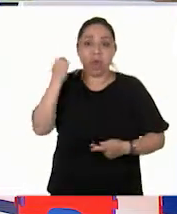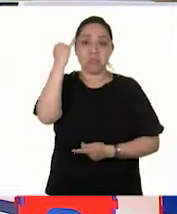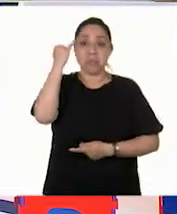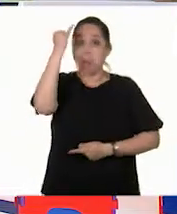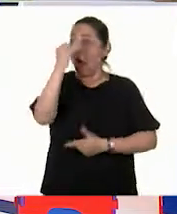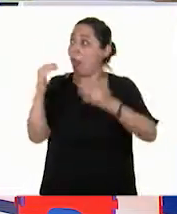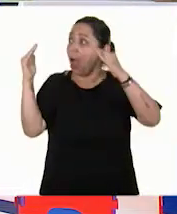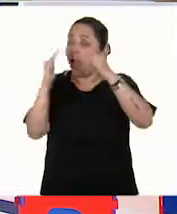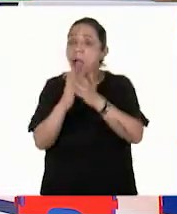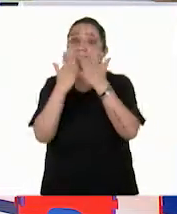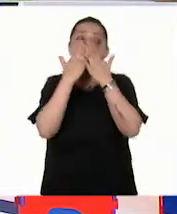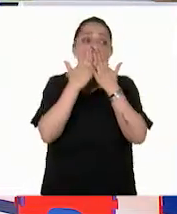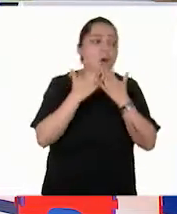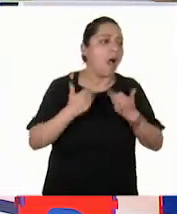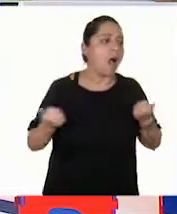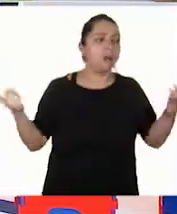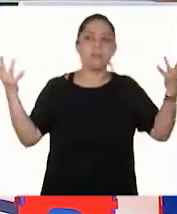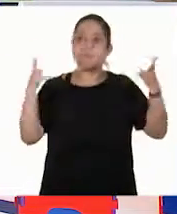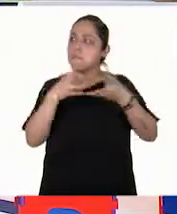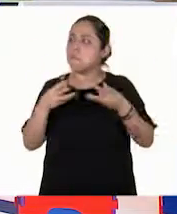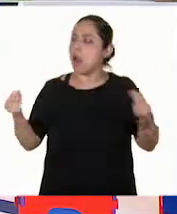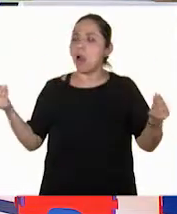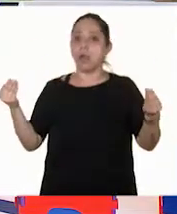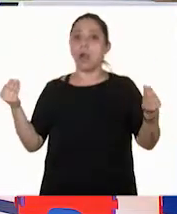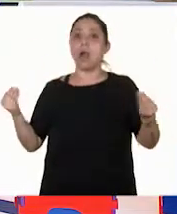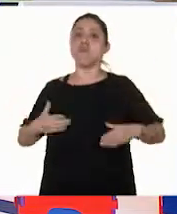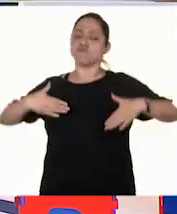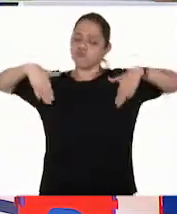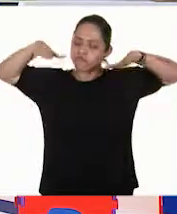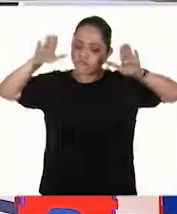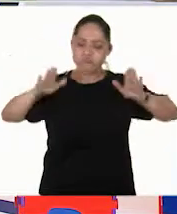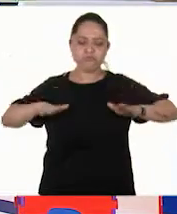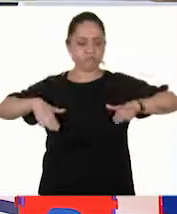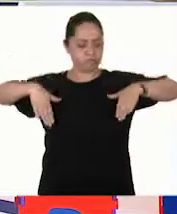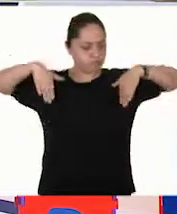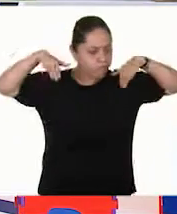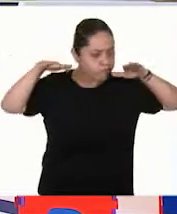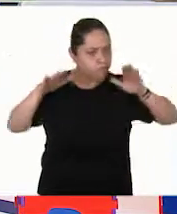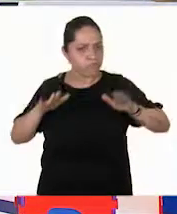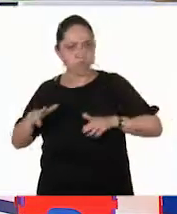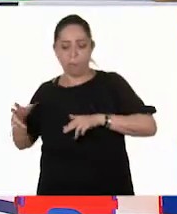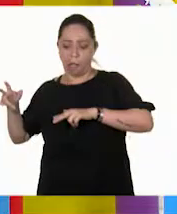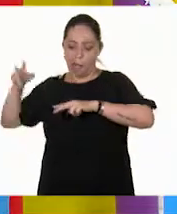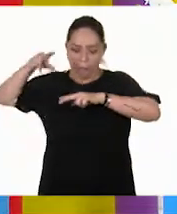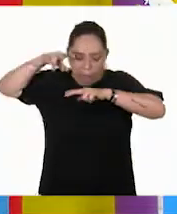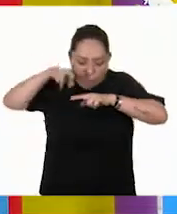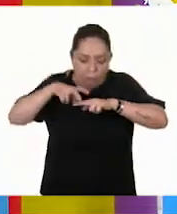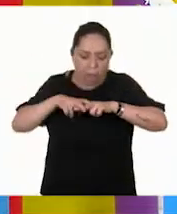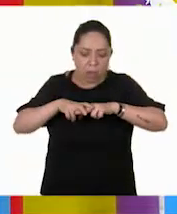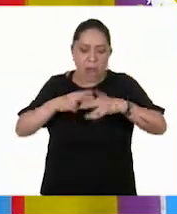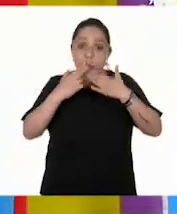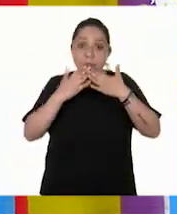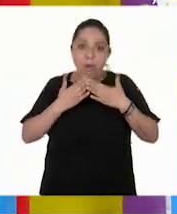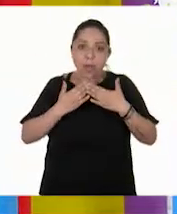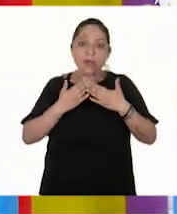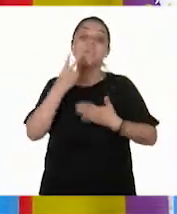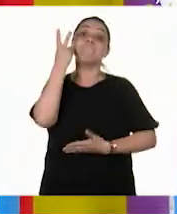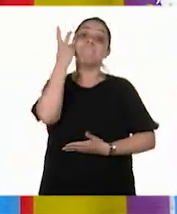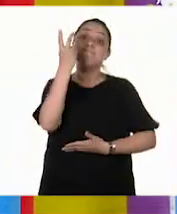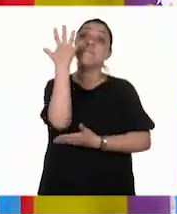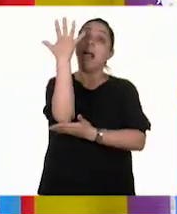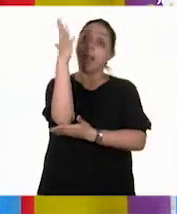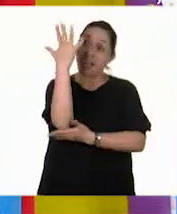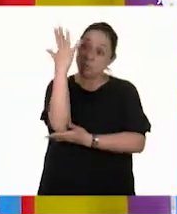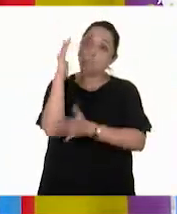se quede sin lugar donde vivir, que llegue un día y que no tenga donde pasar una noche. No, por eso tenemos que conservar los